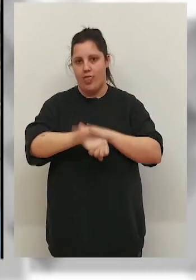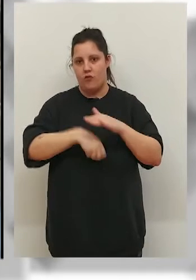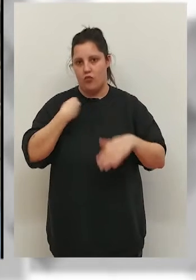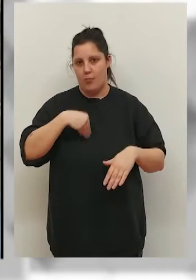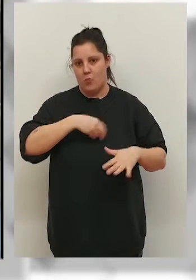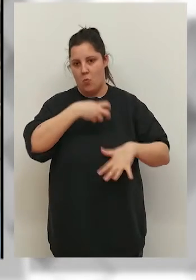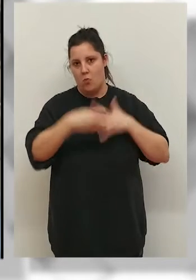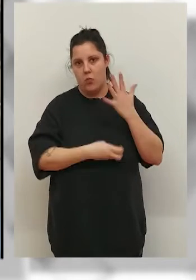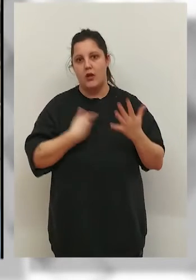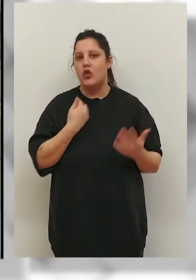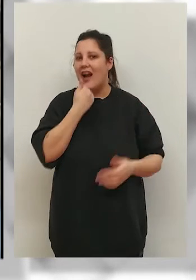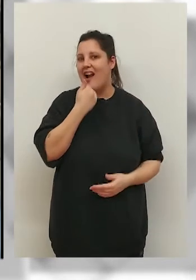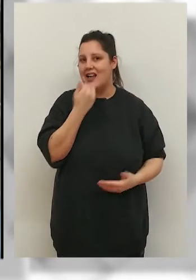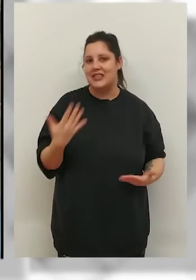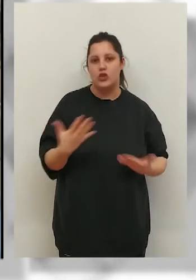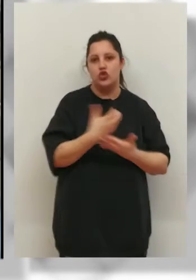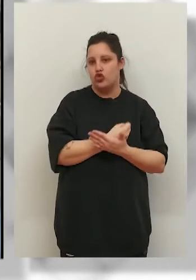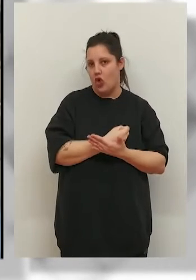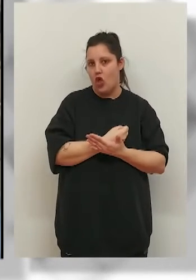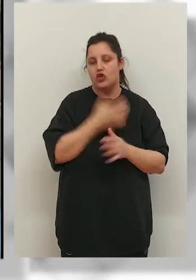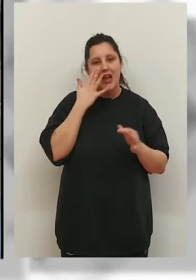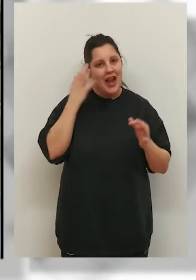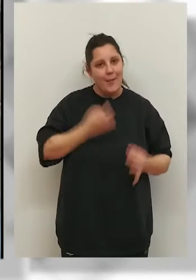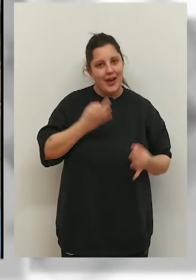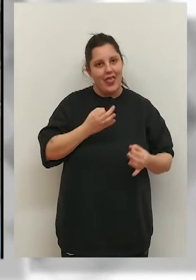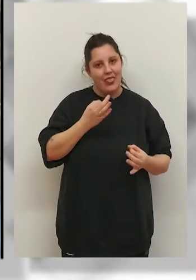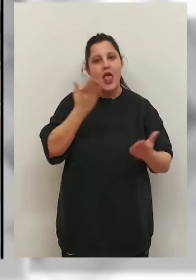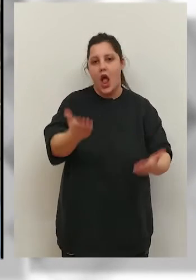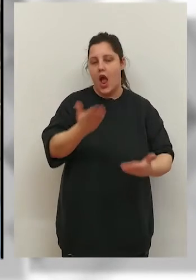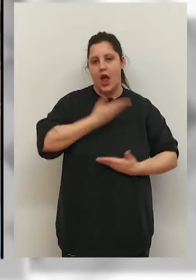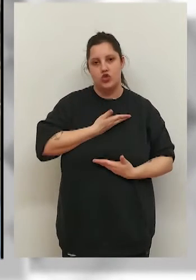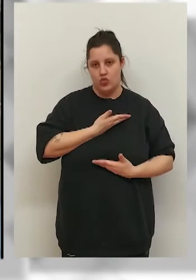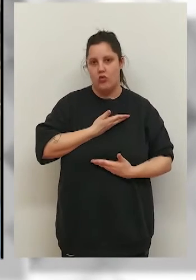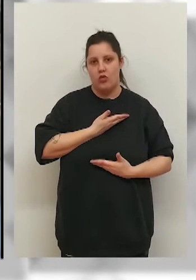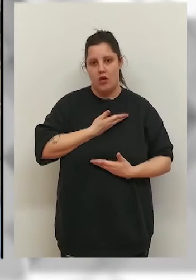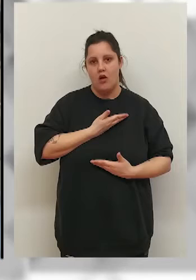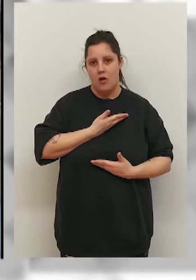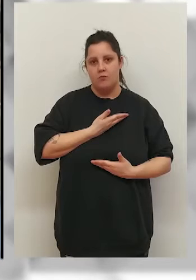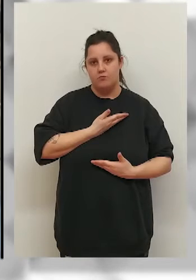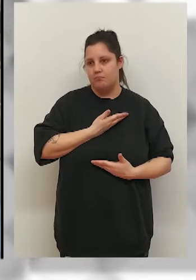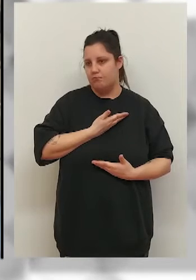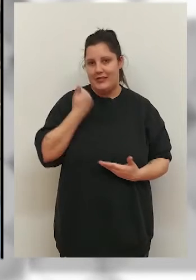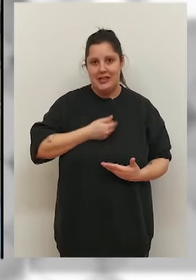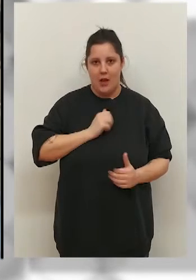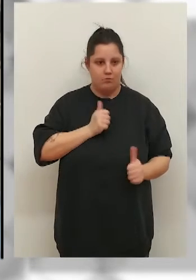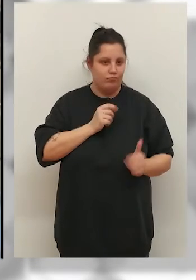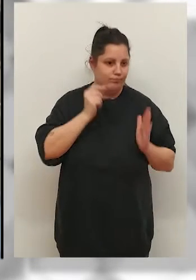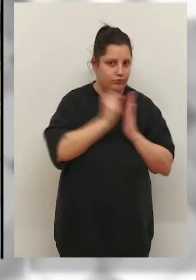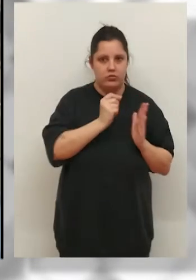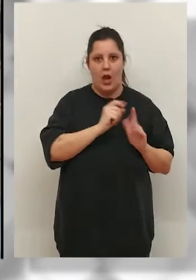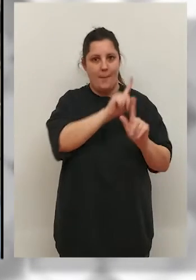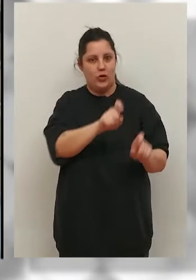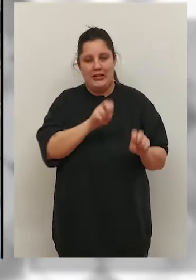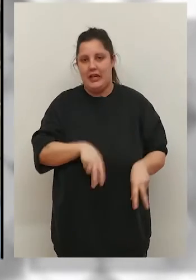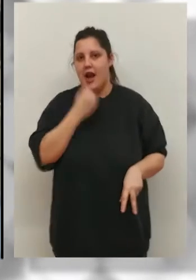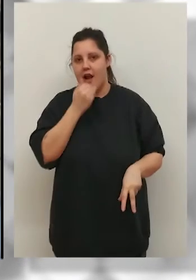conozco en los equipos. bueno, la verdad que en casi todos la ayuda ha sido desde